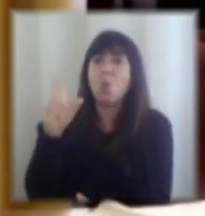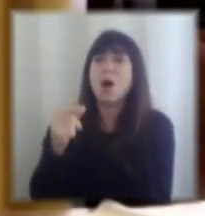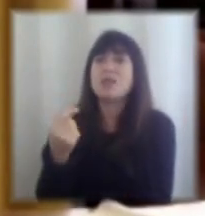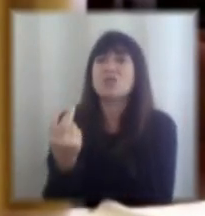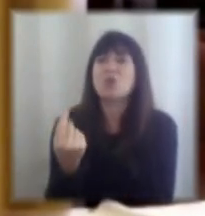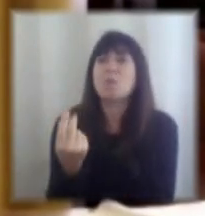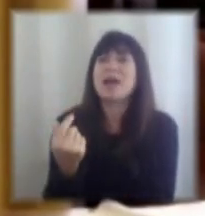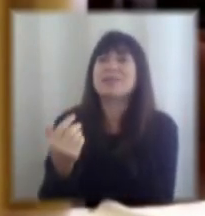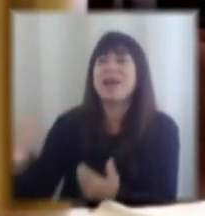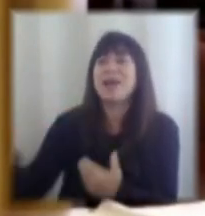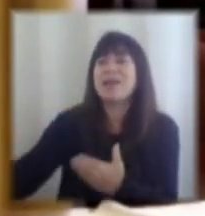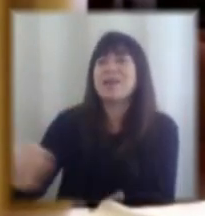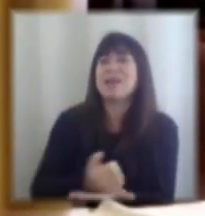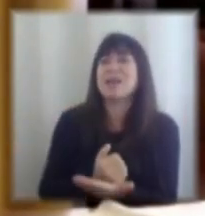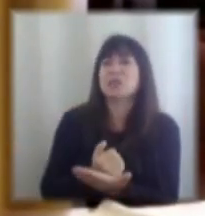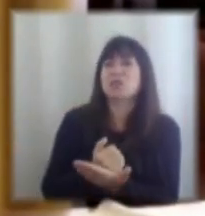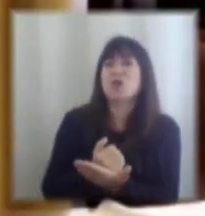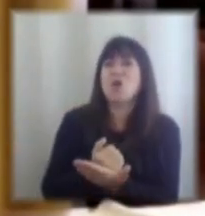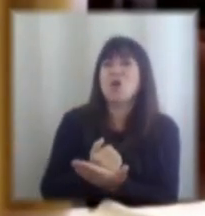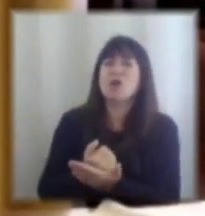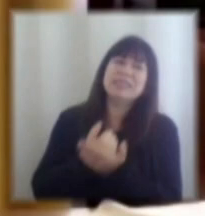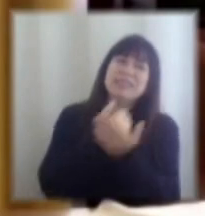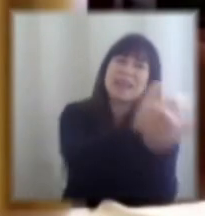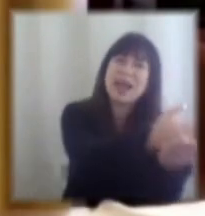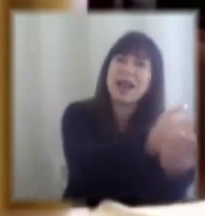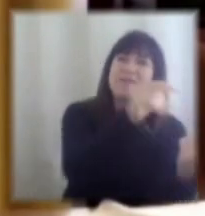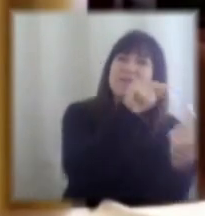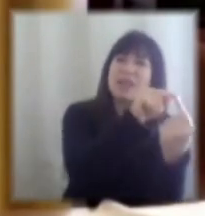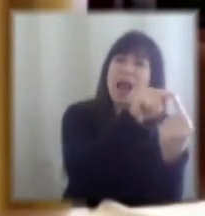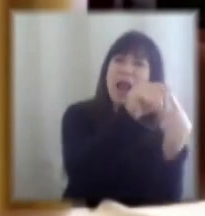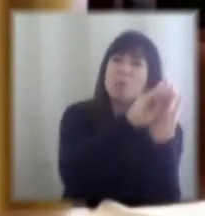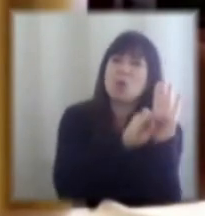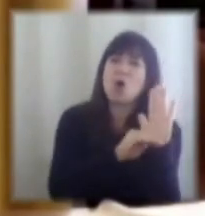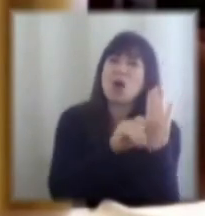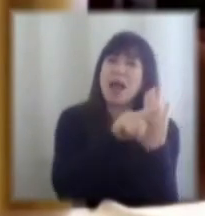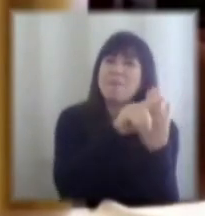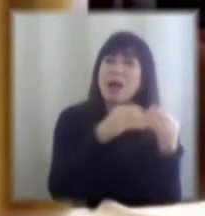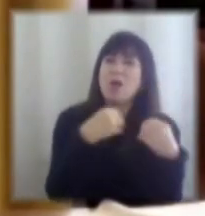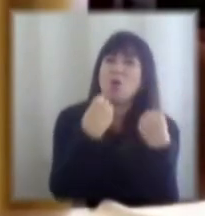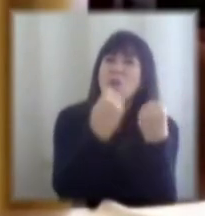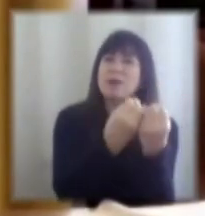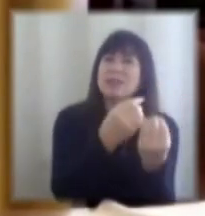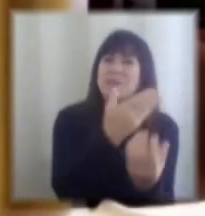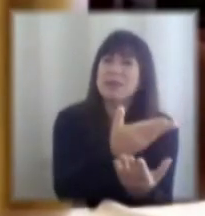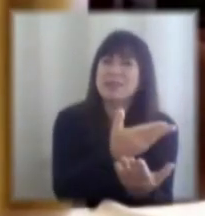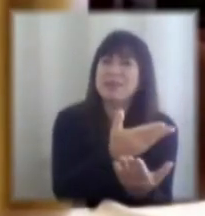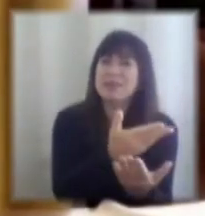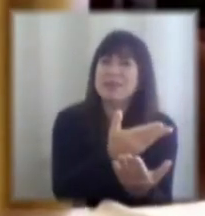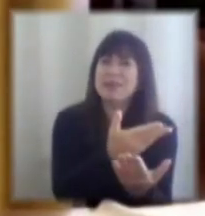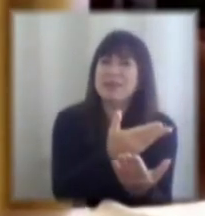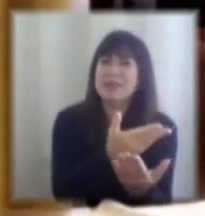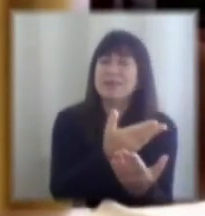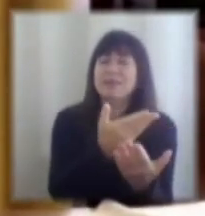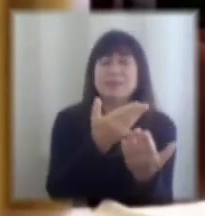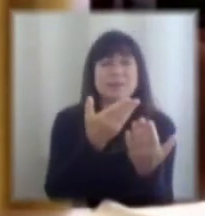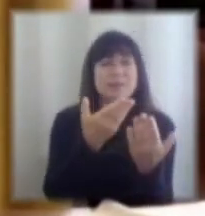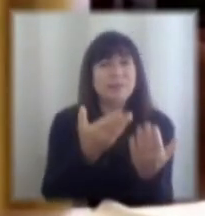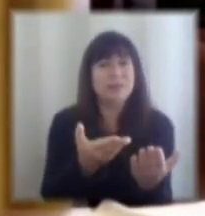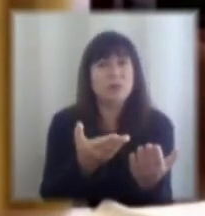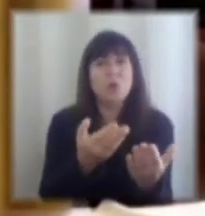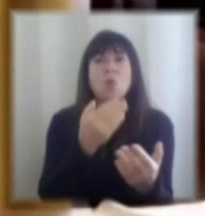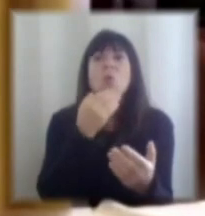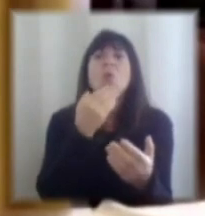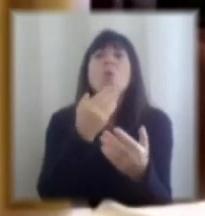ingresó llega al destinatario final o al programa o a la prioridad que hemos definido y cuánto queda en el camino